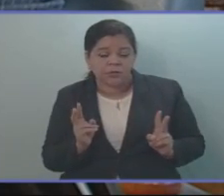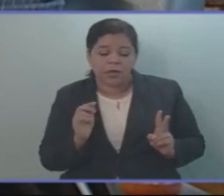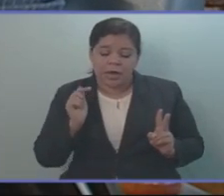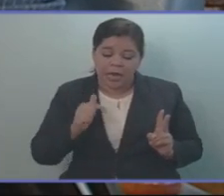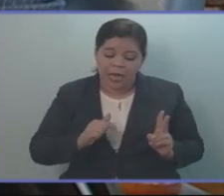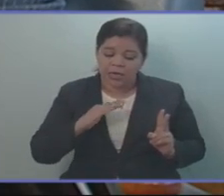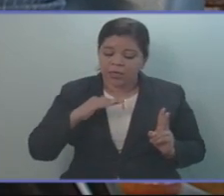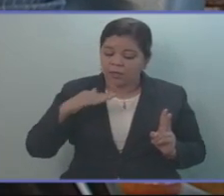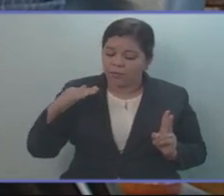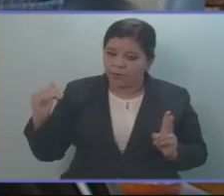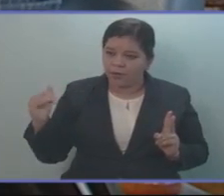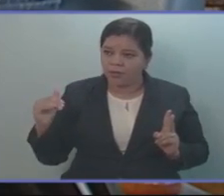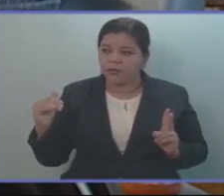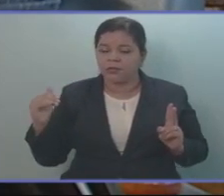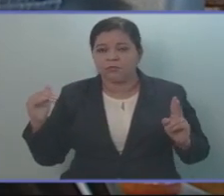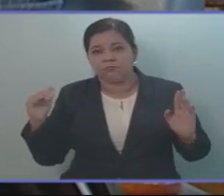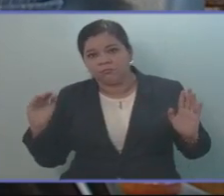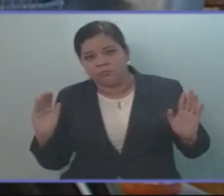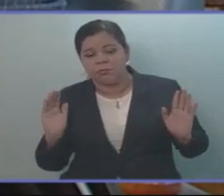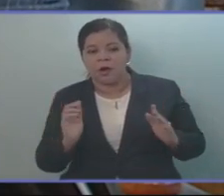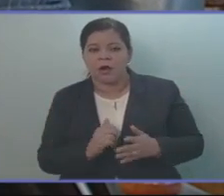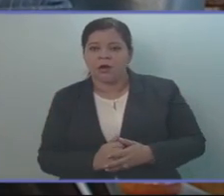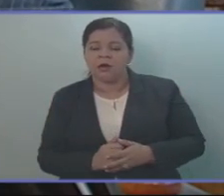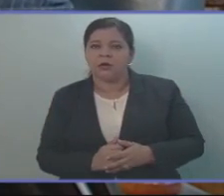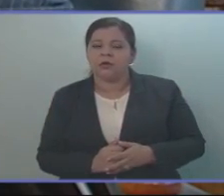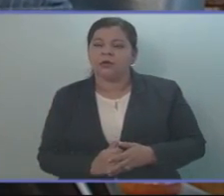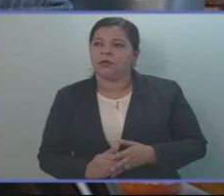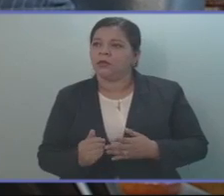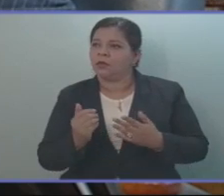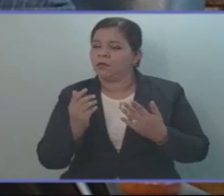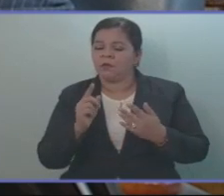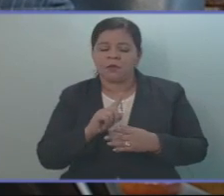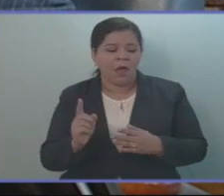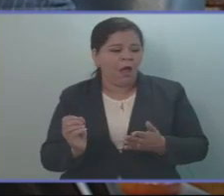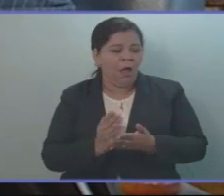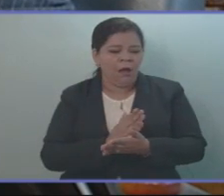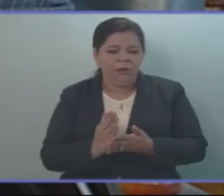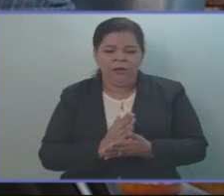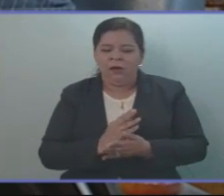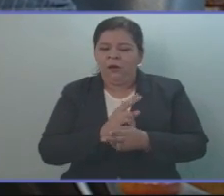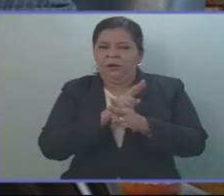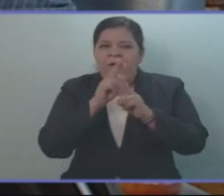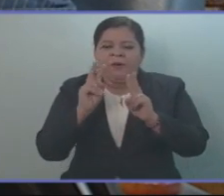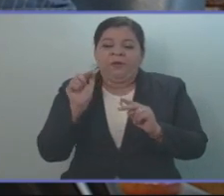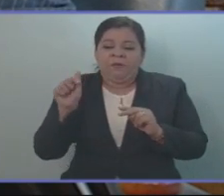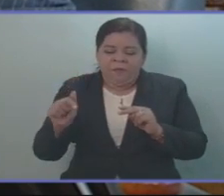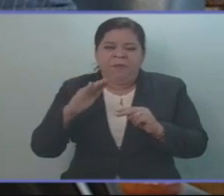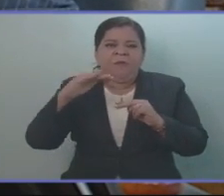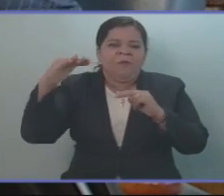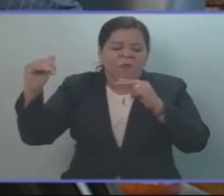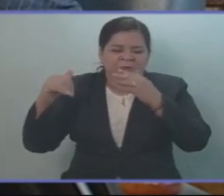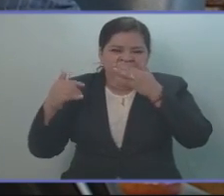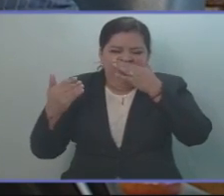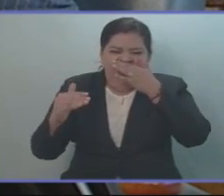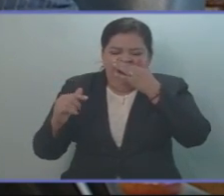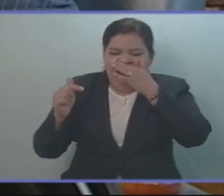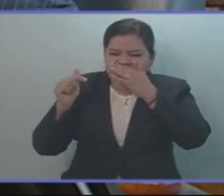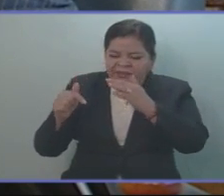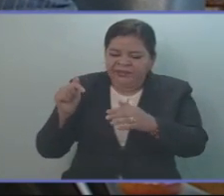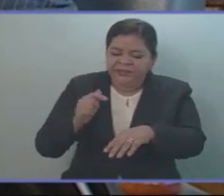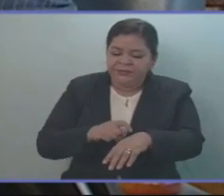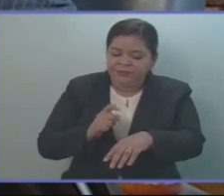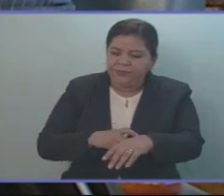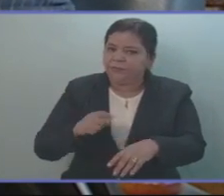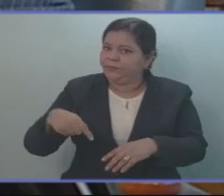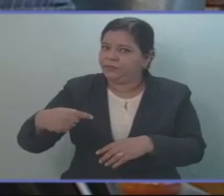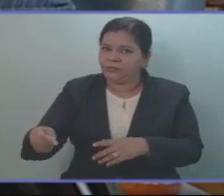país hoy por hoy está lejos de tener la paz y la armonía. un país que tiene un conflicto